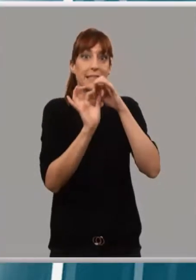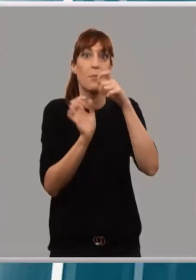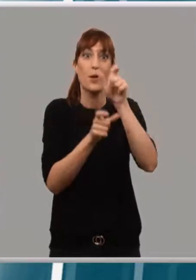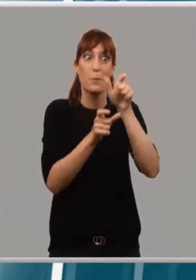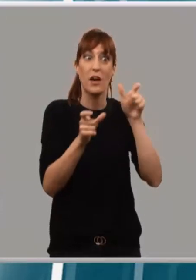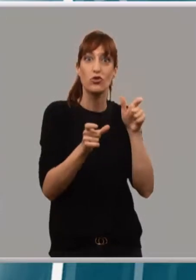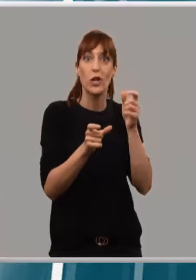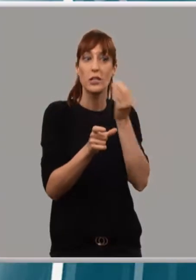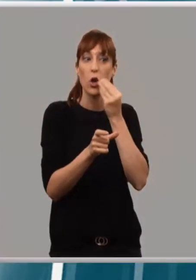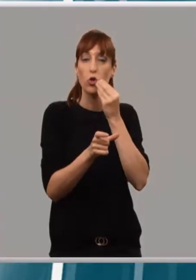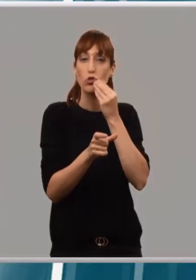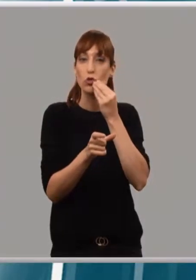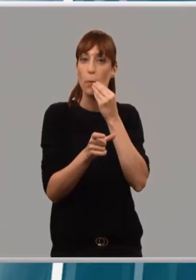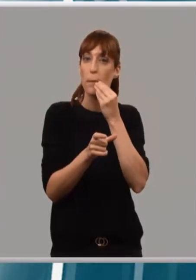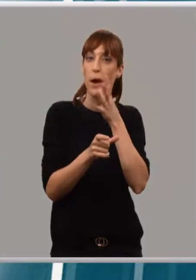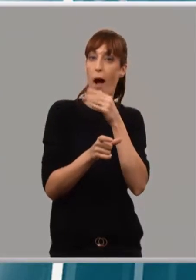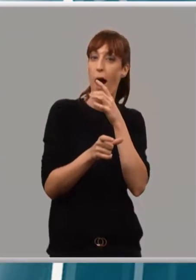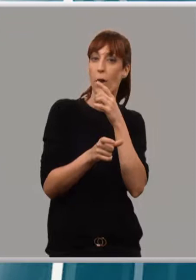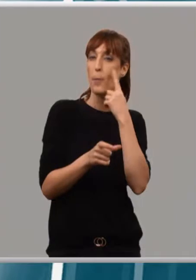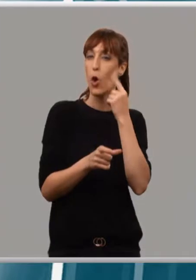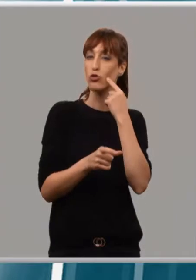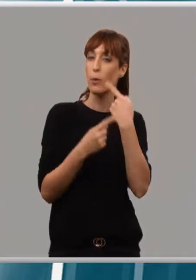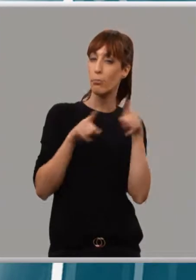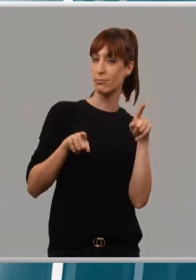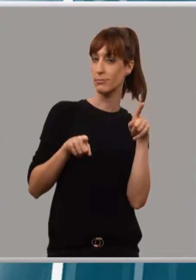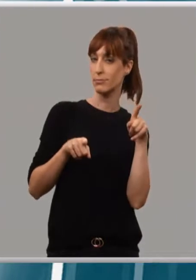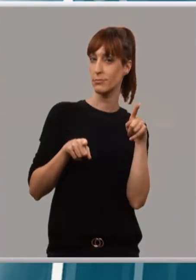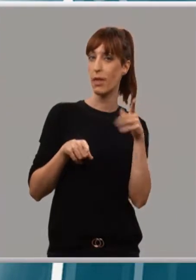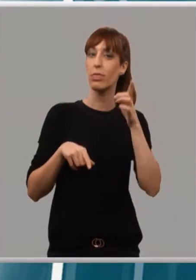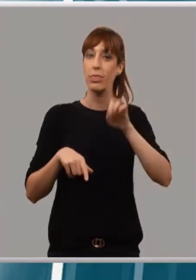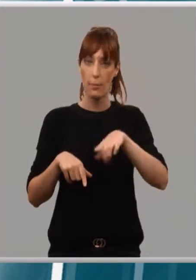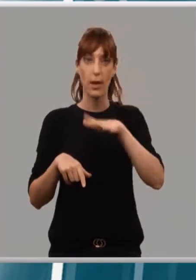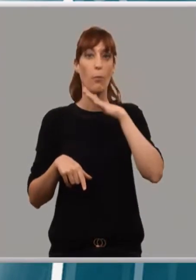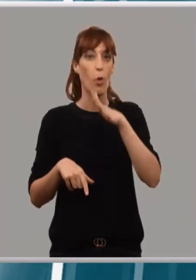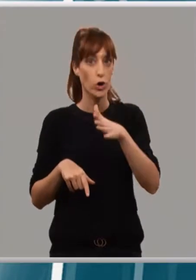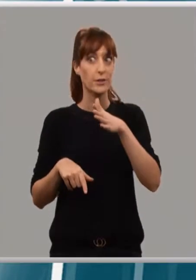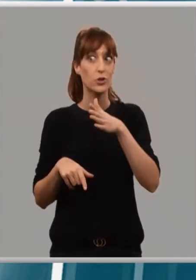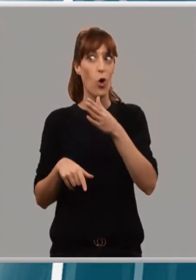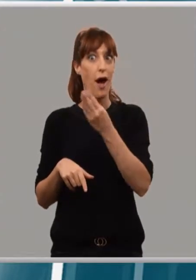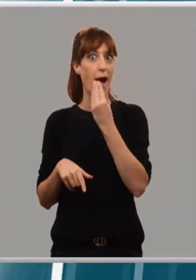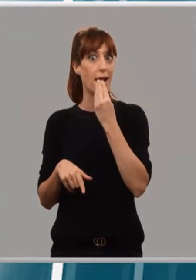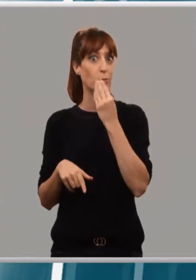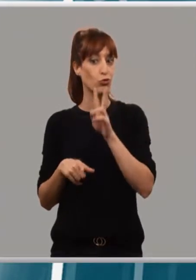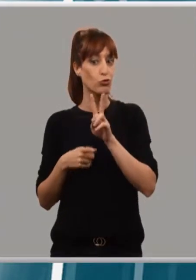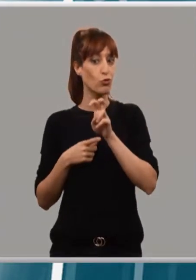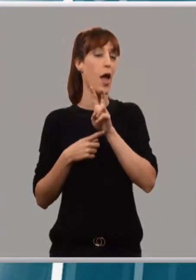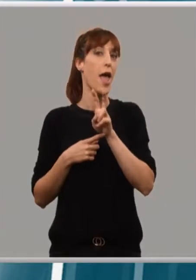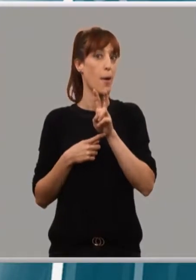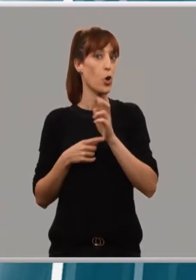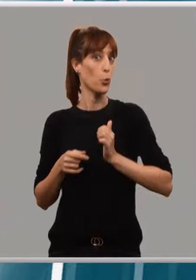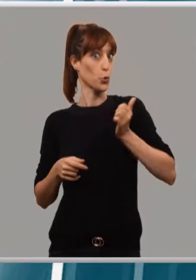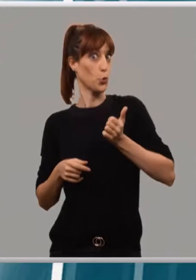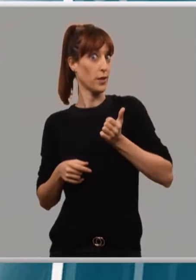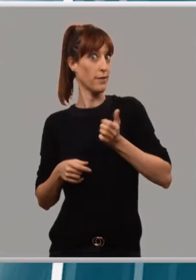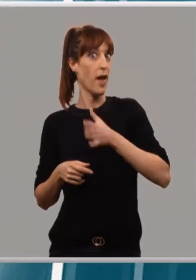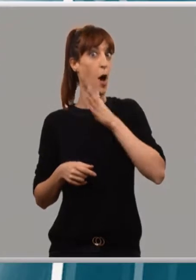Está cambiando por los consumidores el tipo de alimentos que se producen y aquí tenemos una oportunidad importante en el sector de la agricultura porque muchas de las